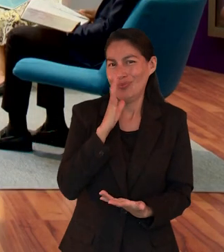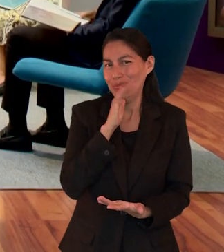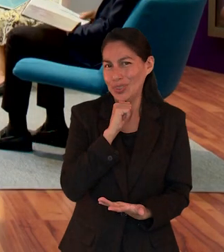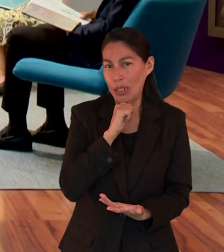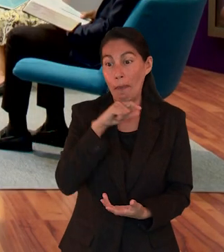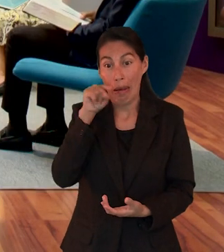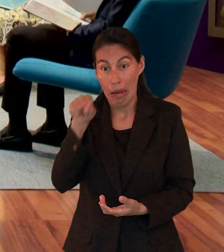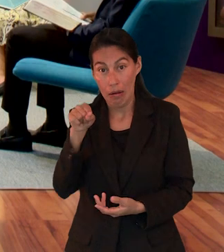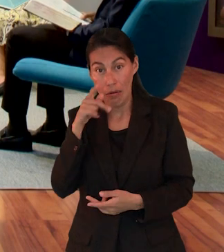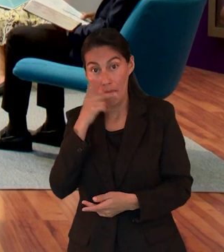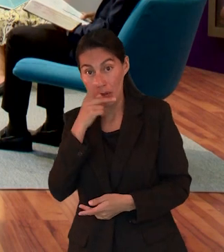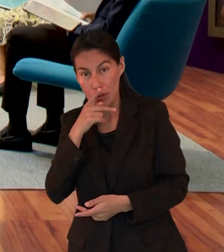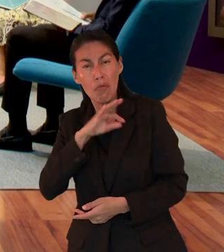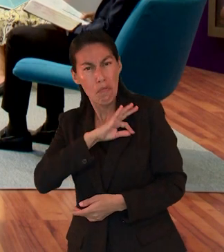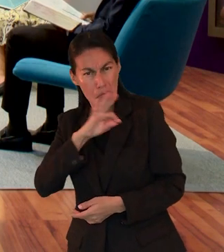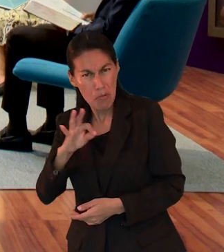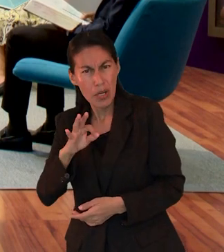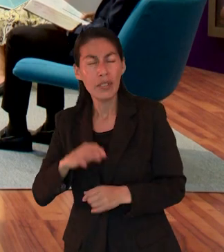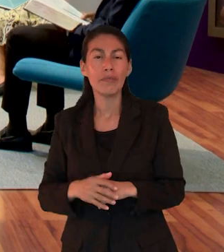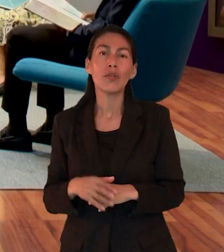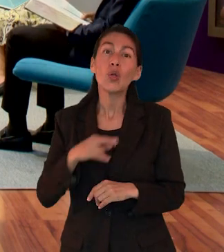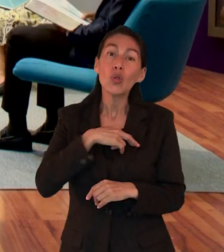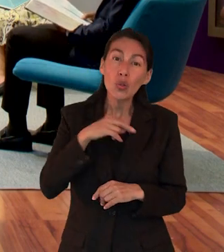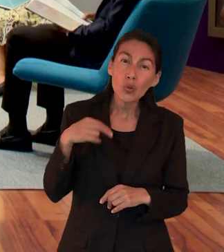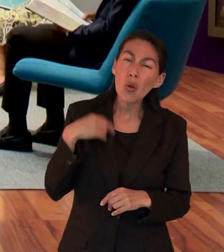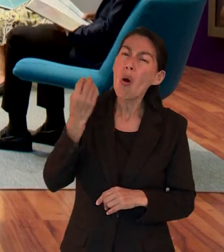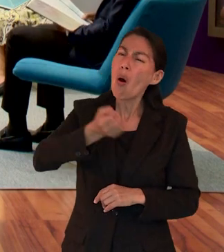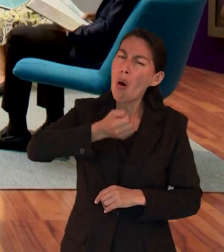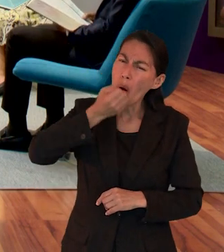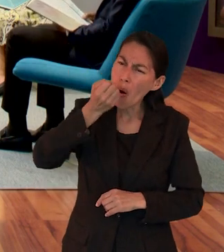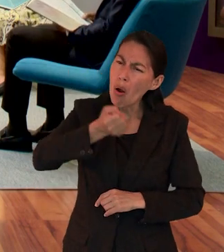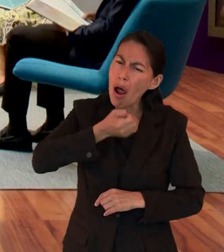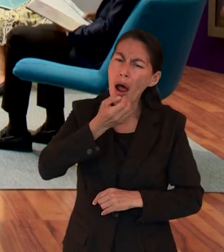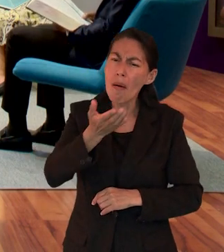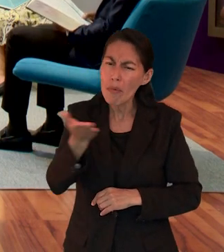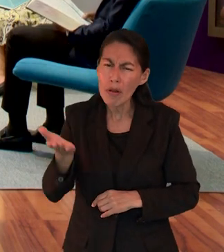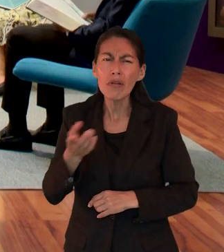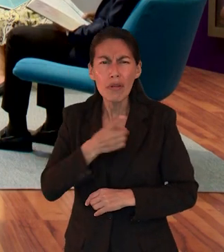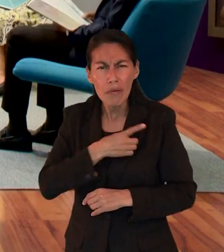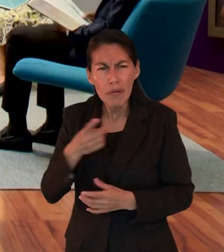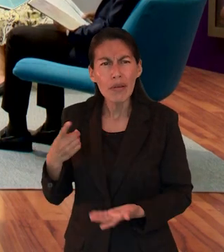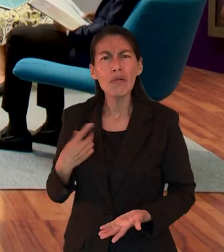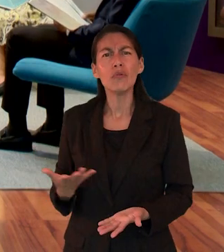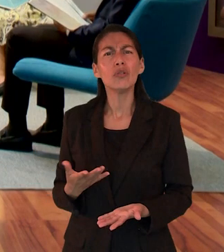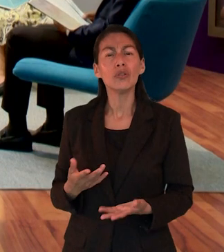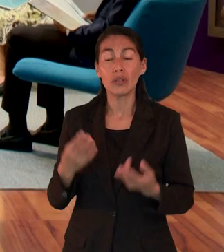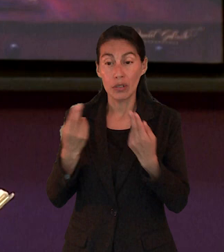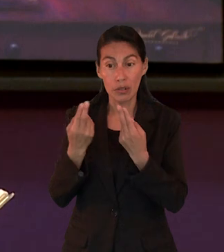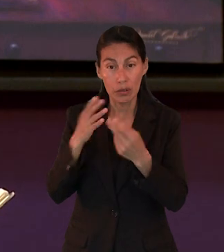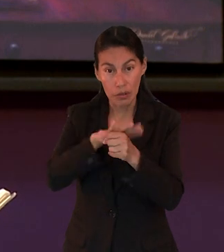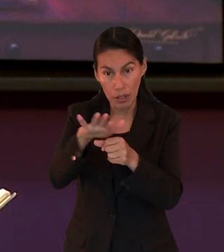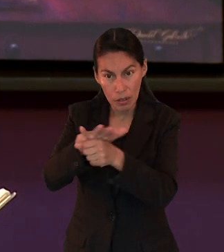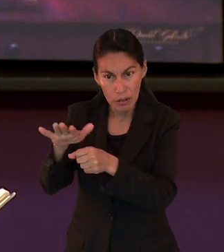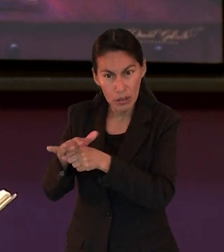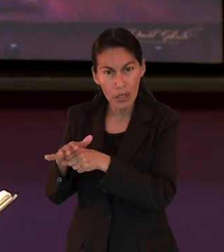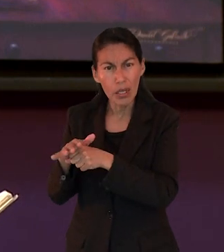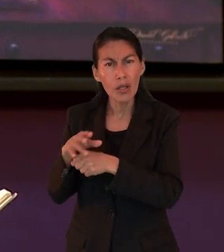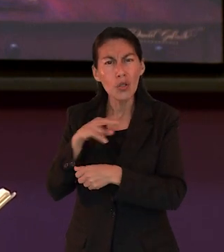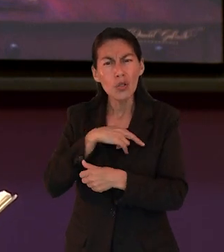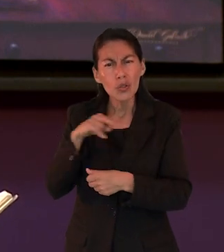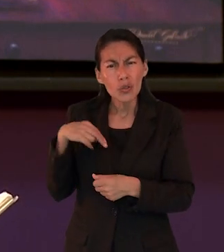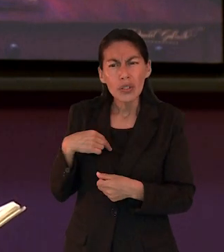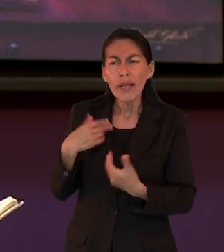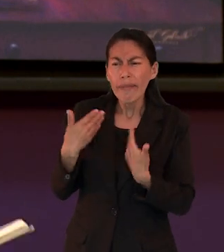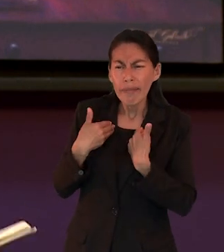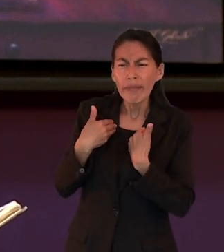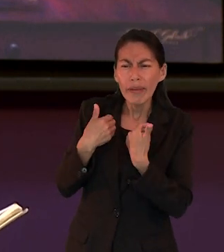Evangelio, y ellos sí. Así que, aparte de orar por ellos y preocuparnos por ellos, también hay que pensar en sus necesidades y ser empáticos.